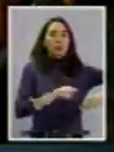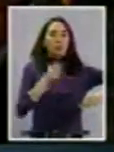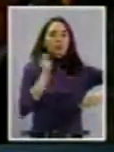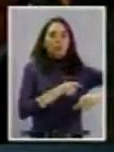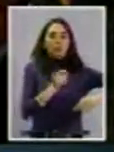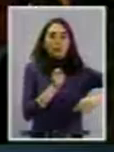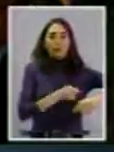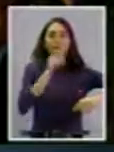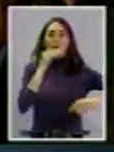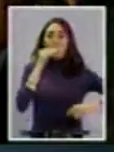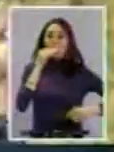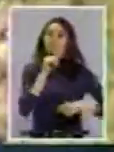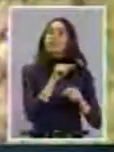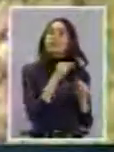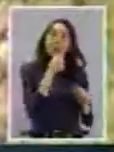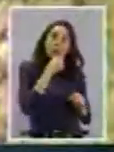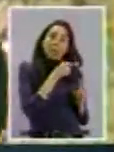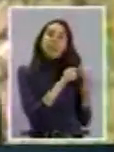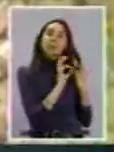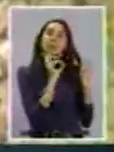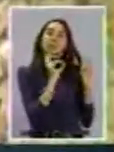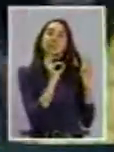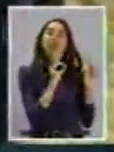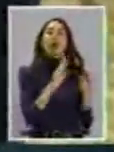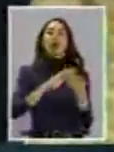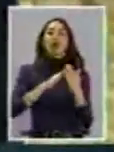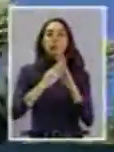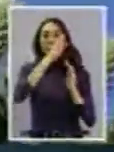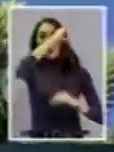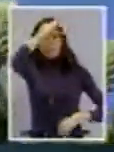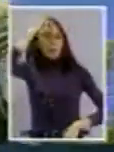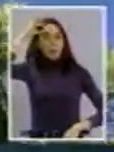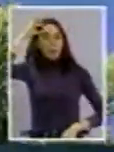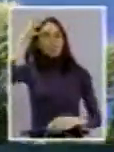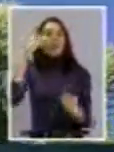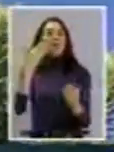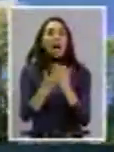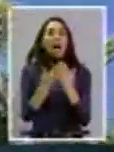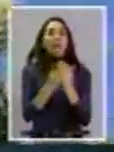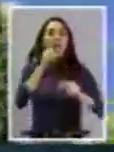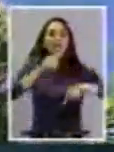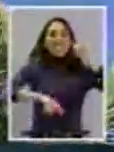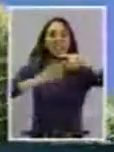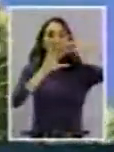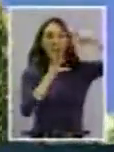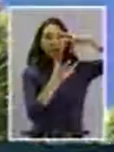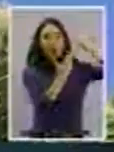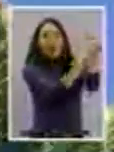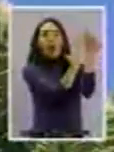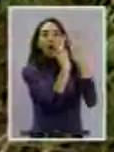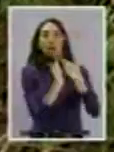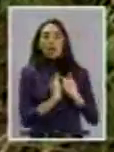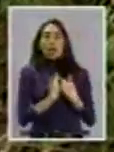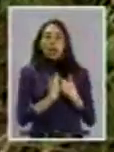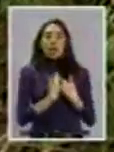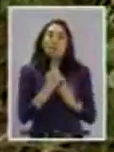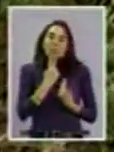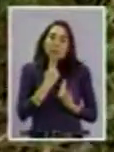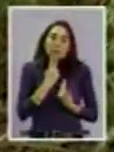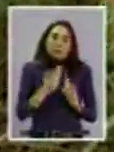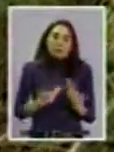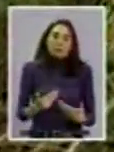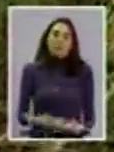Actividad muy particular en la Araucanía y que las comunidades mapuches de la zona aprovechan el regalo de la tierra para poder subsistir.